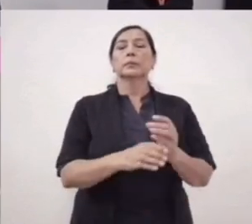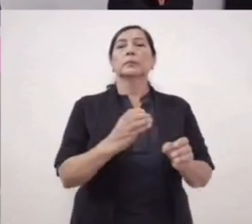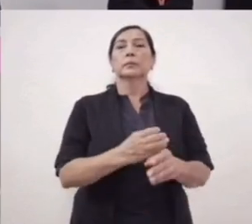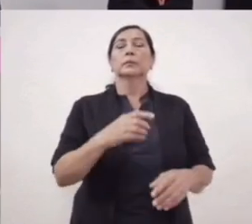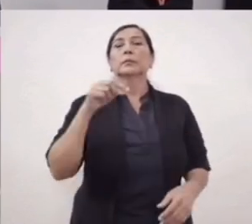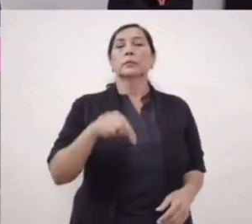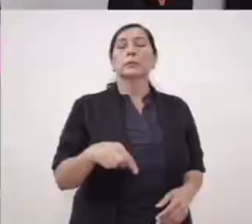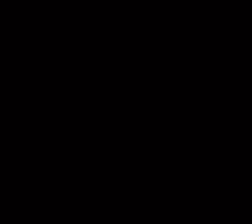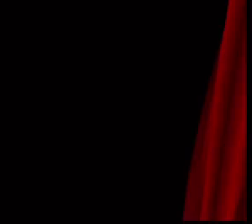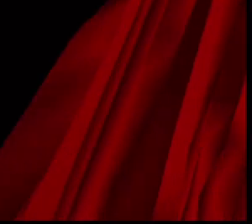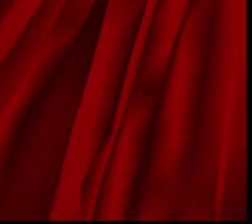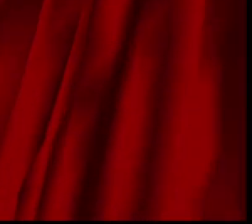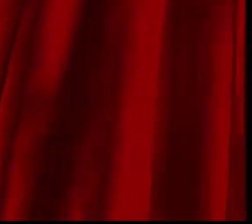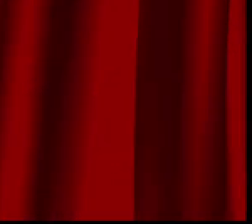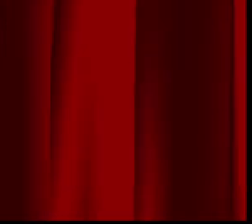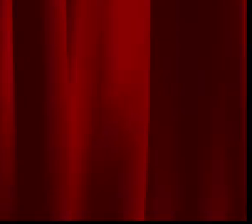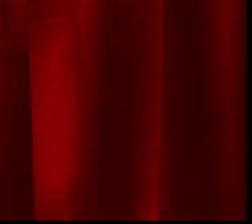Estado de Michoacán.